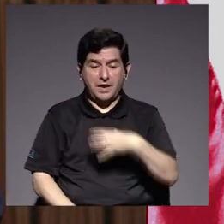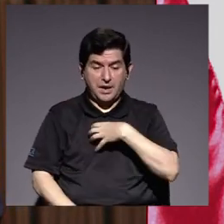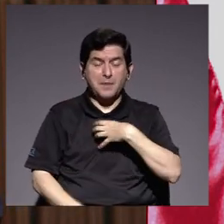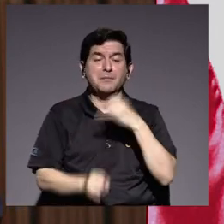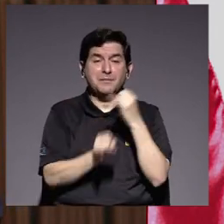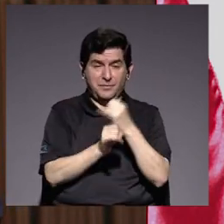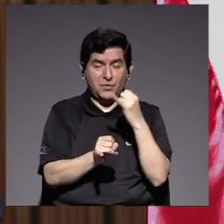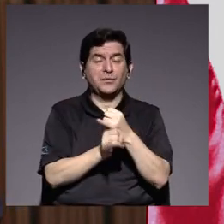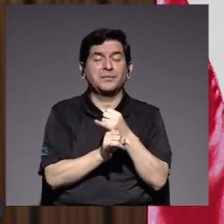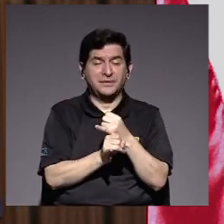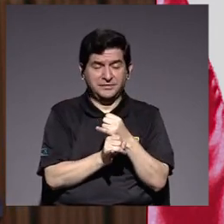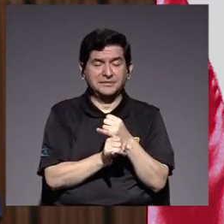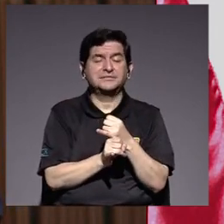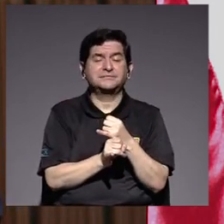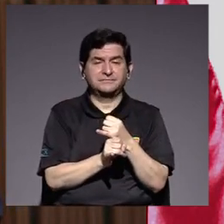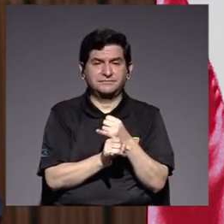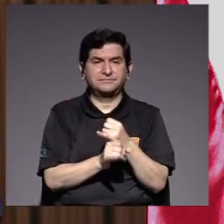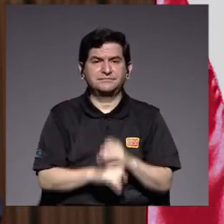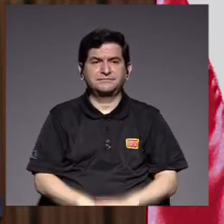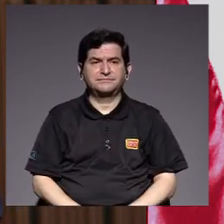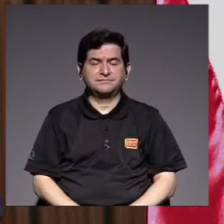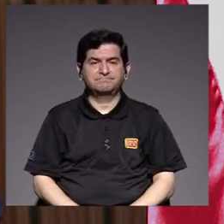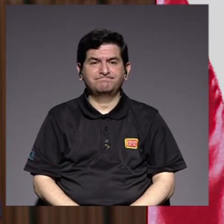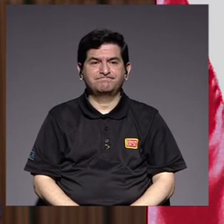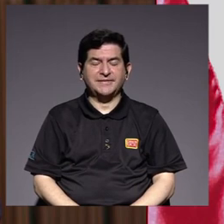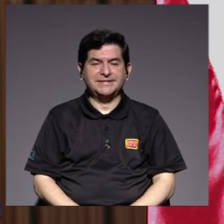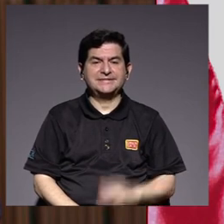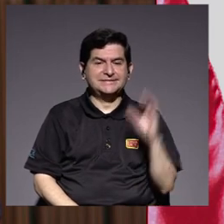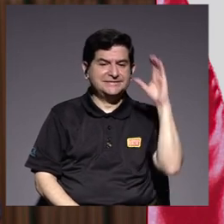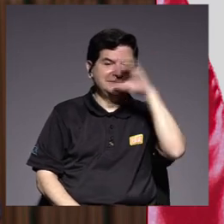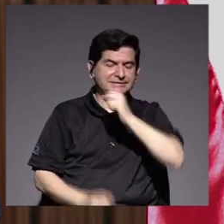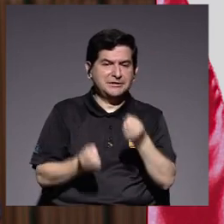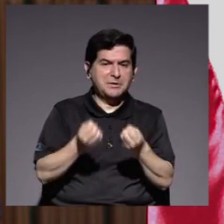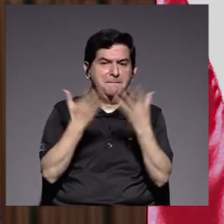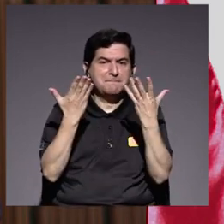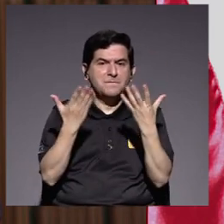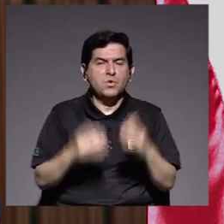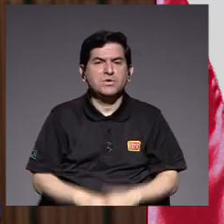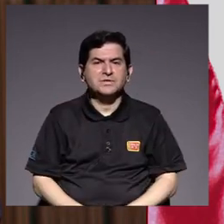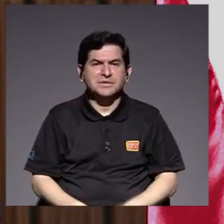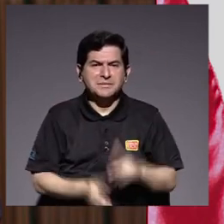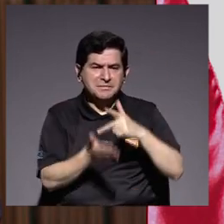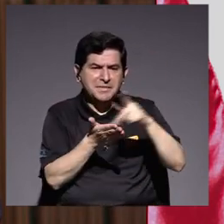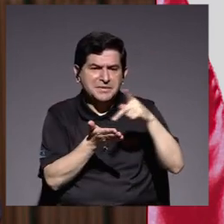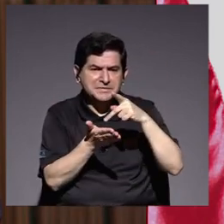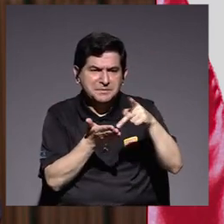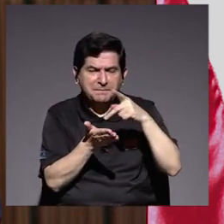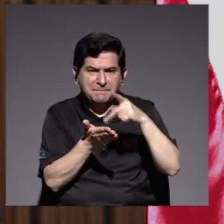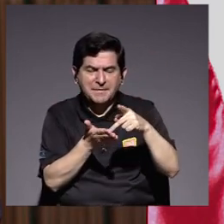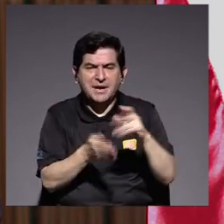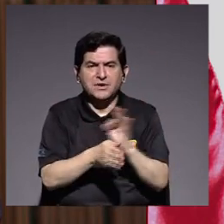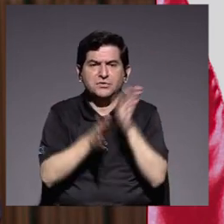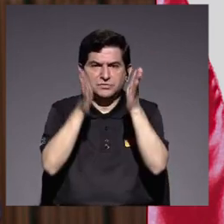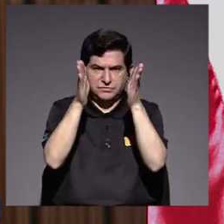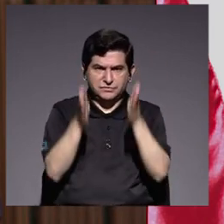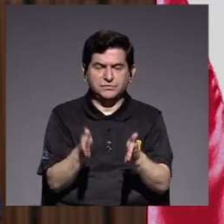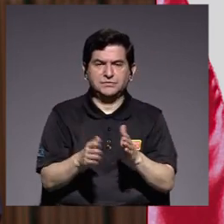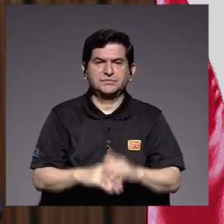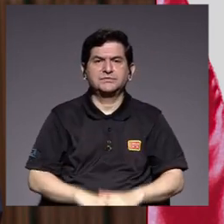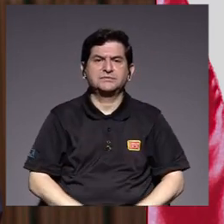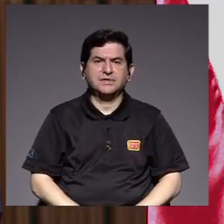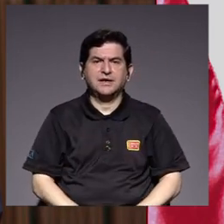institución no es de extrañar que múltiples reconocimientos salariales a nuestras y nuestros funcionarios